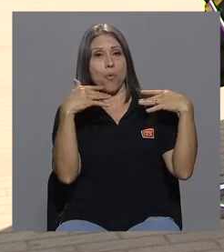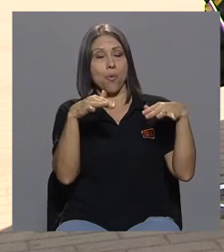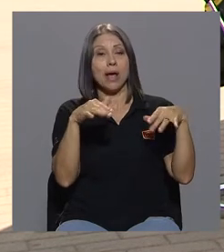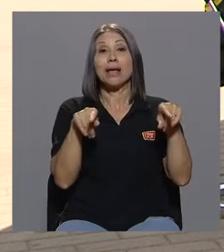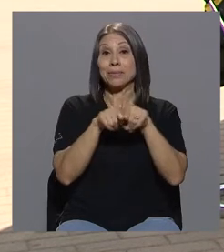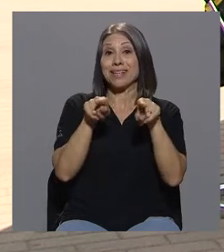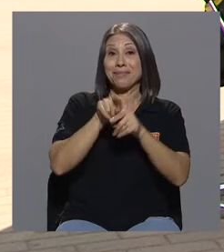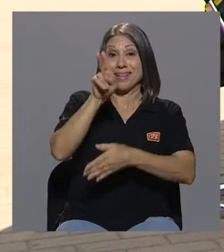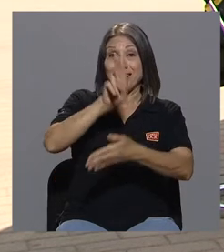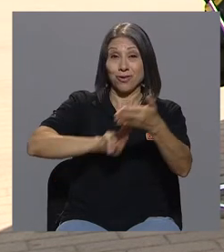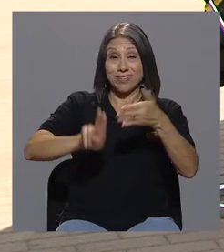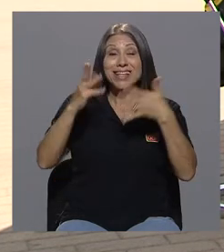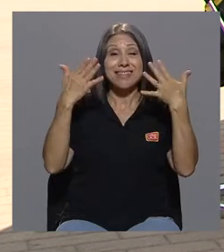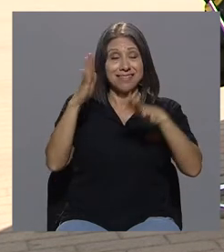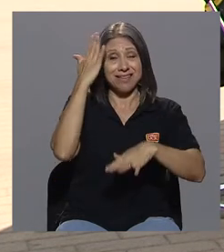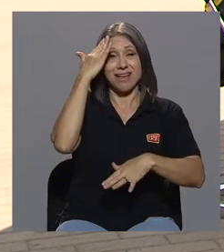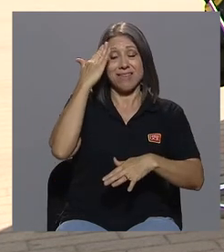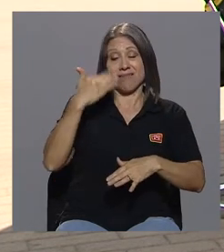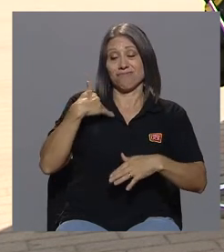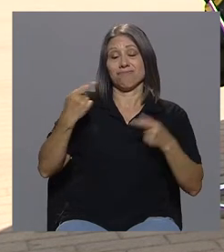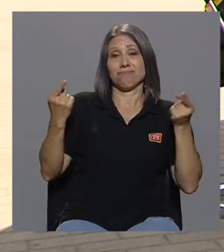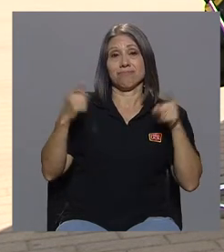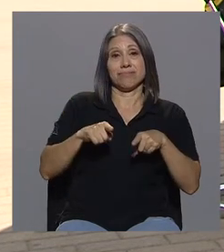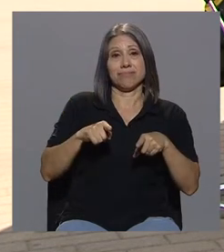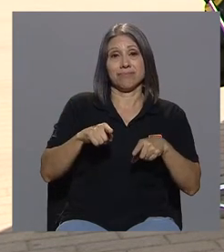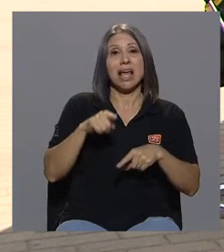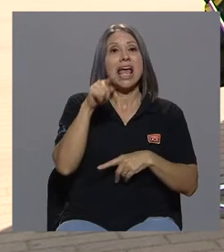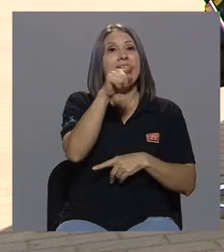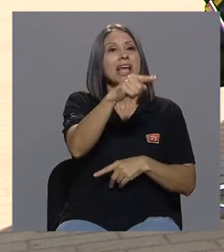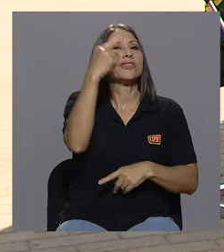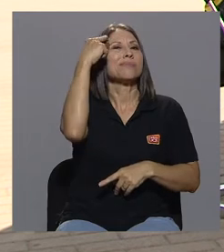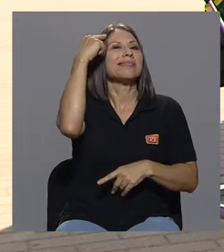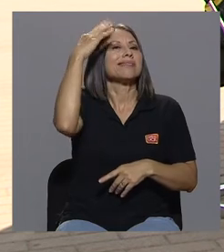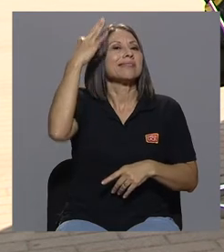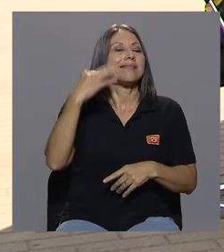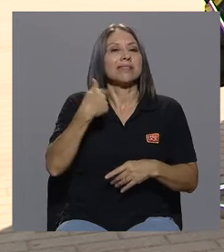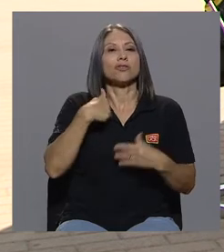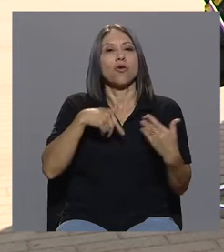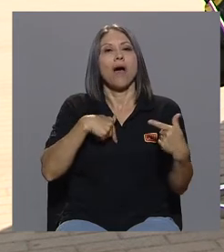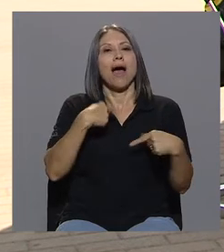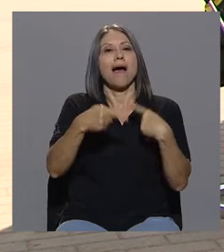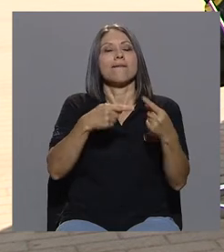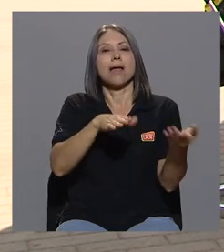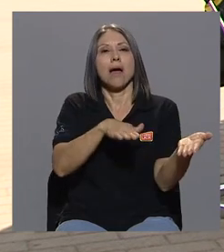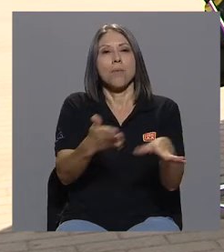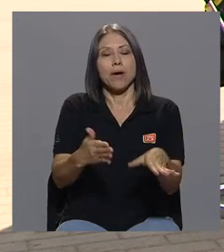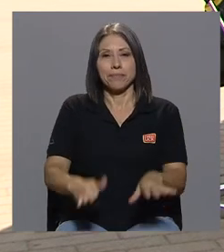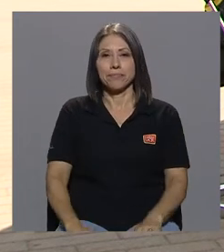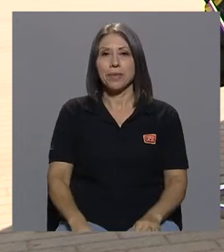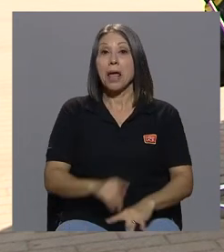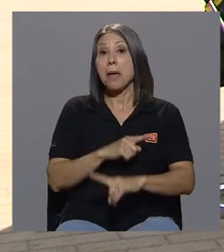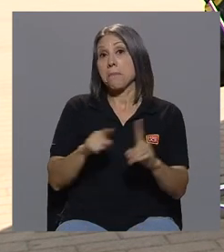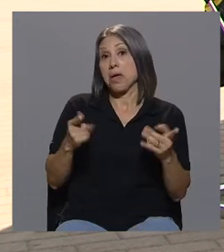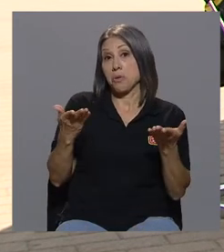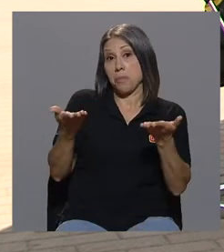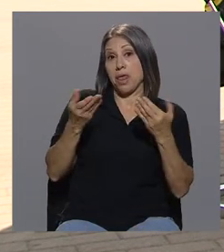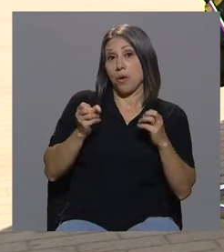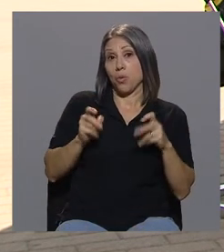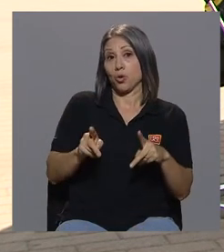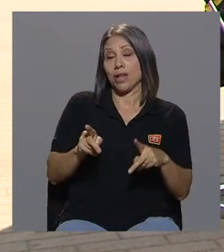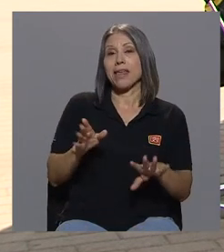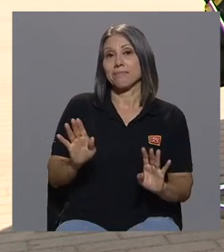ya sabía mi condición y ellos ya me hacían inclusive desaparecido sin embargo se da la oportunidad y ella me dice no Mario me dice